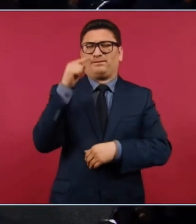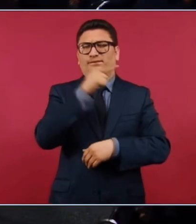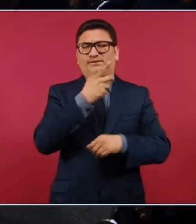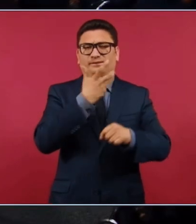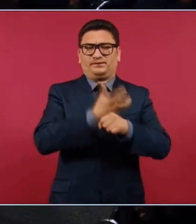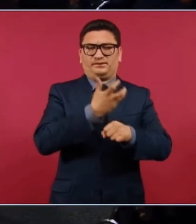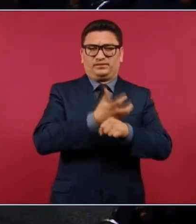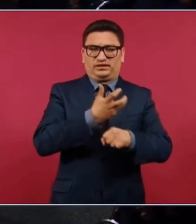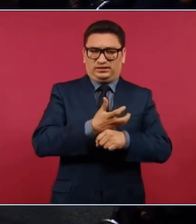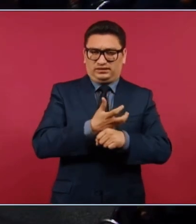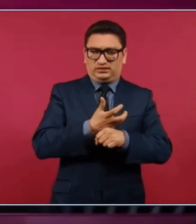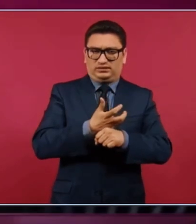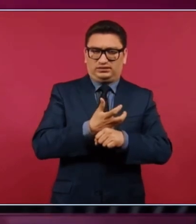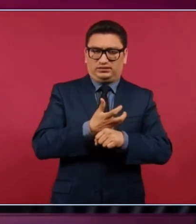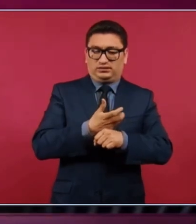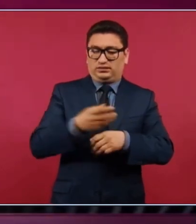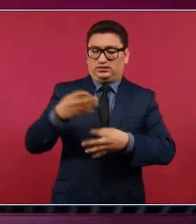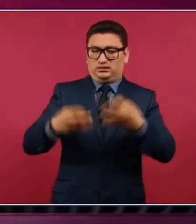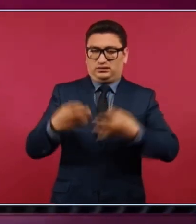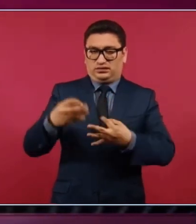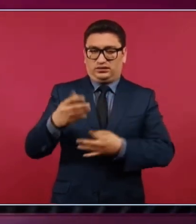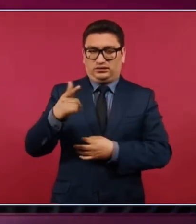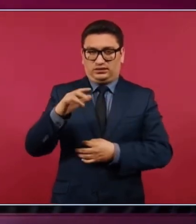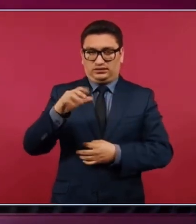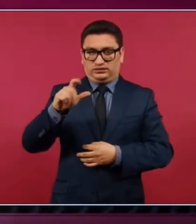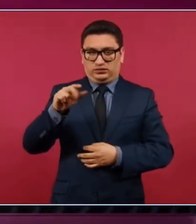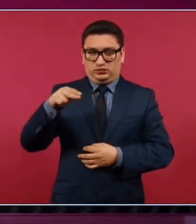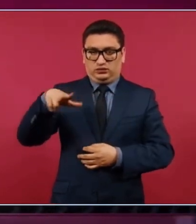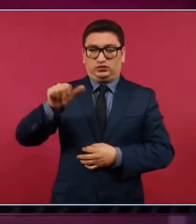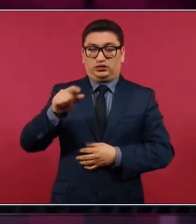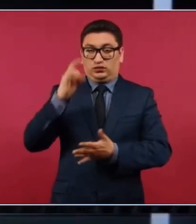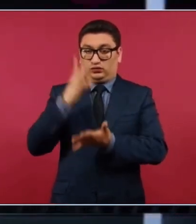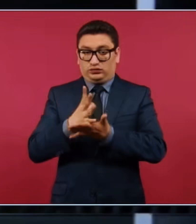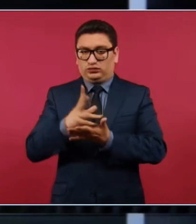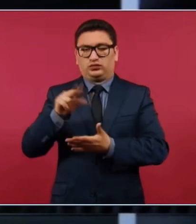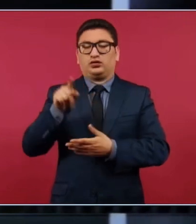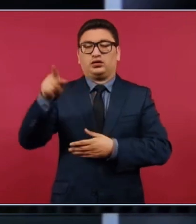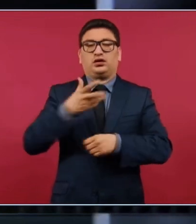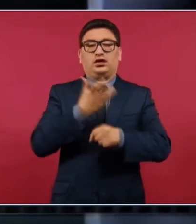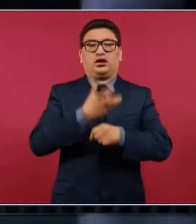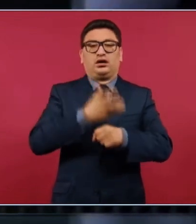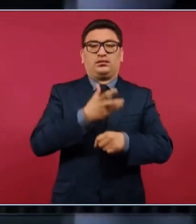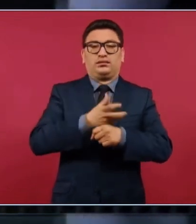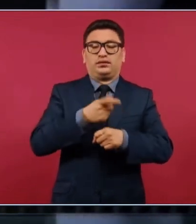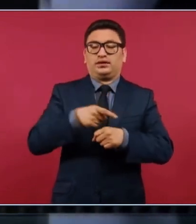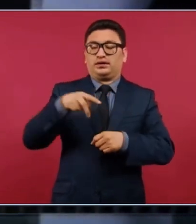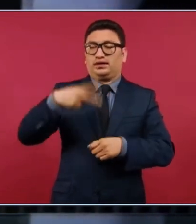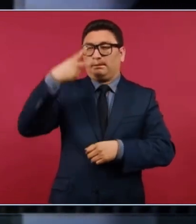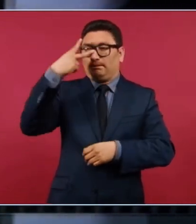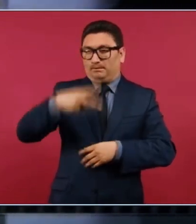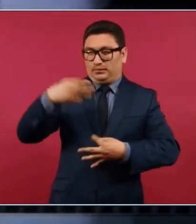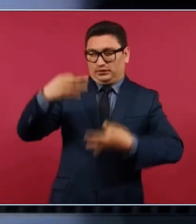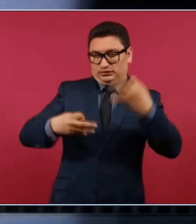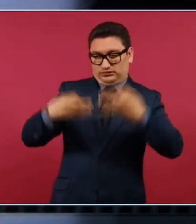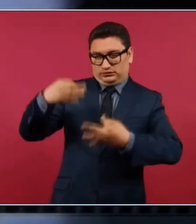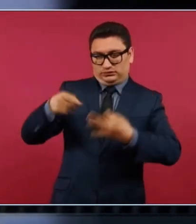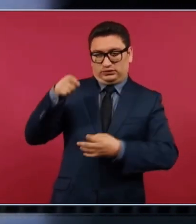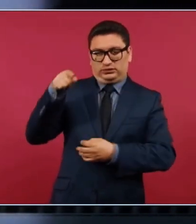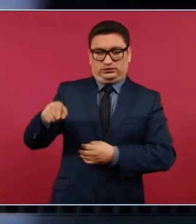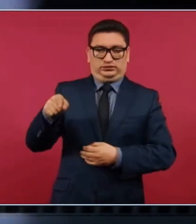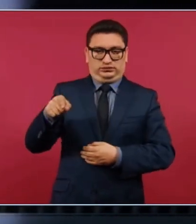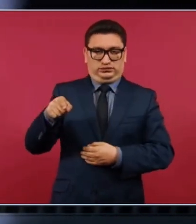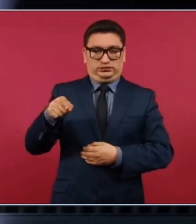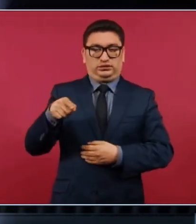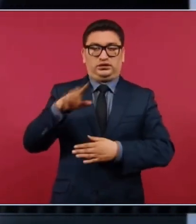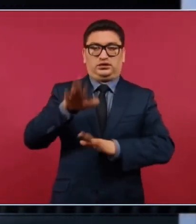no solo enjuició a García Luna, Estados Unidos enjuició a México. Este juicio fue un